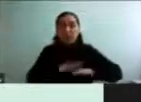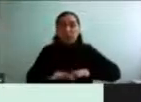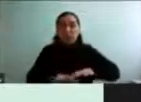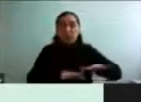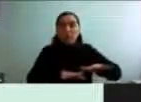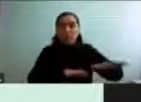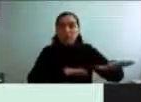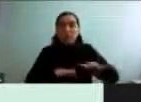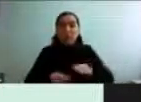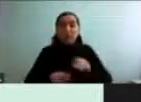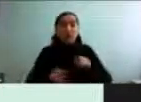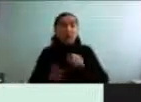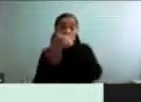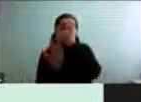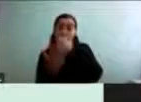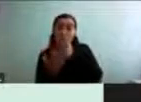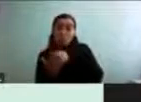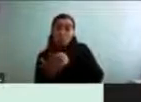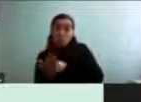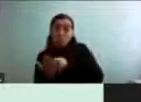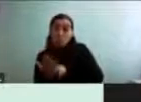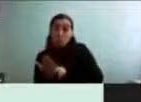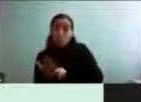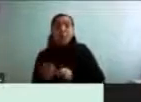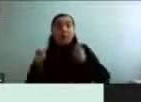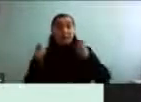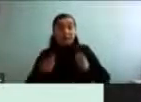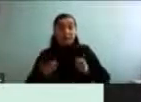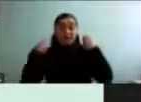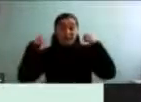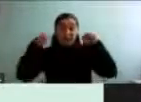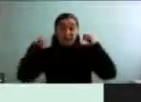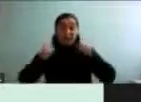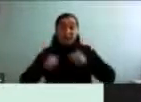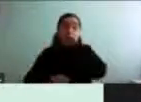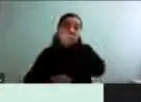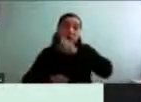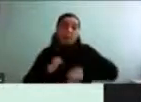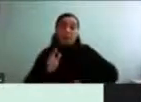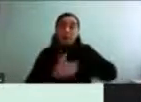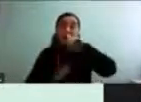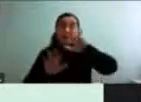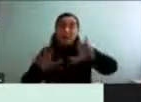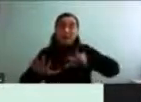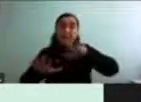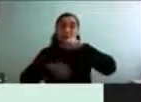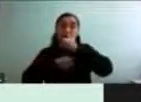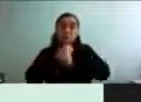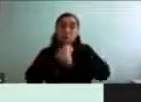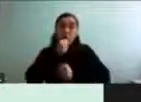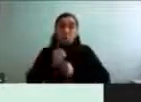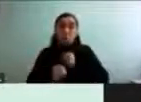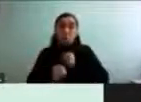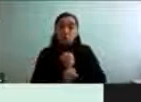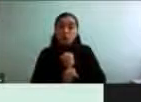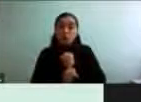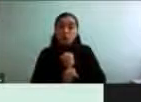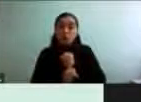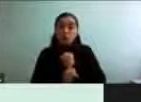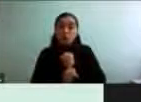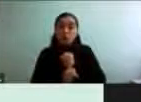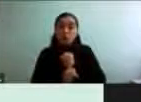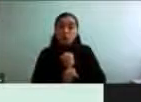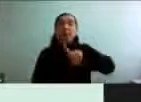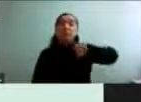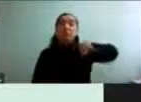física de deporte, la población mayor de 18 años, nos encontramos que el 81,3%